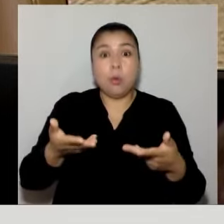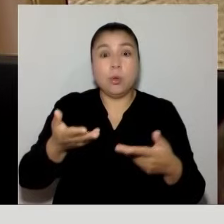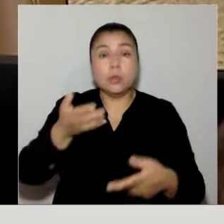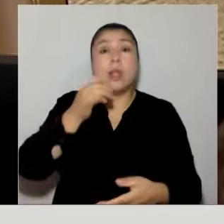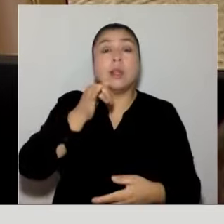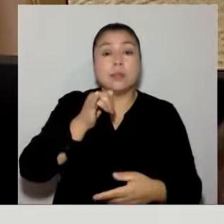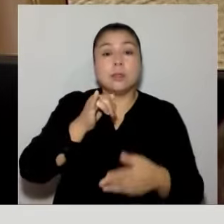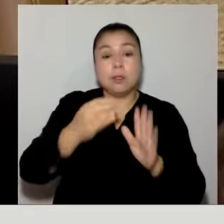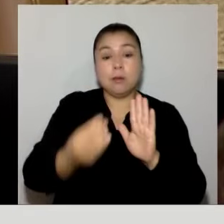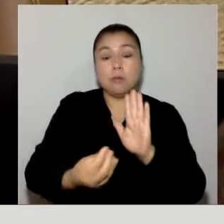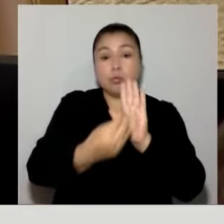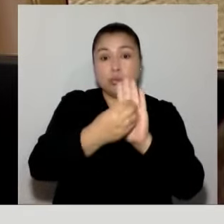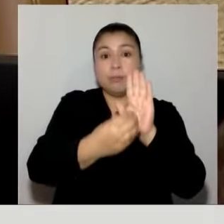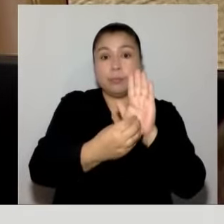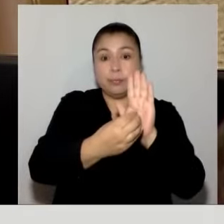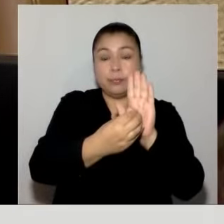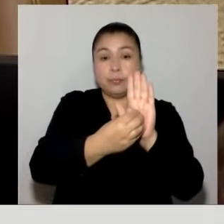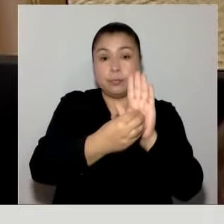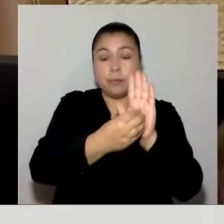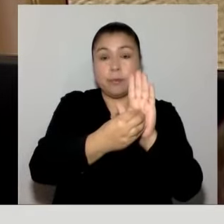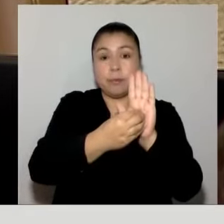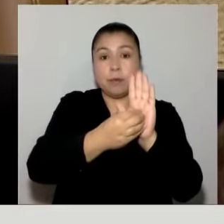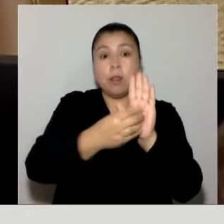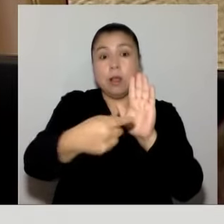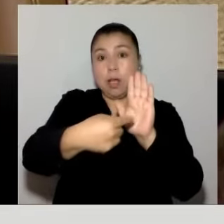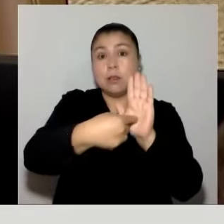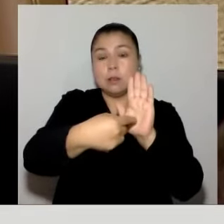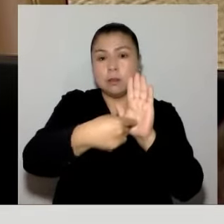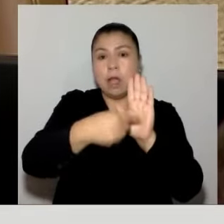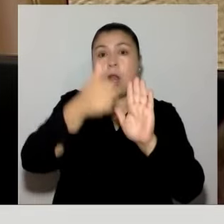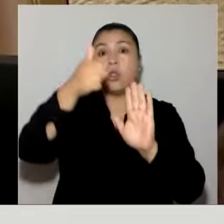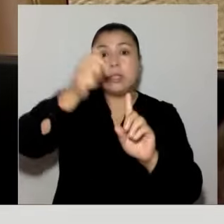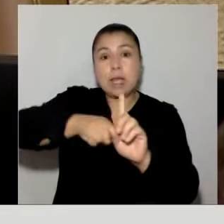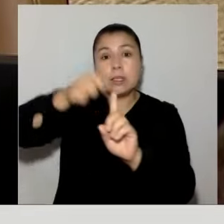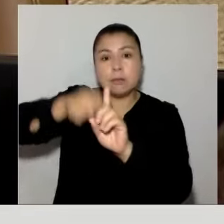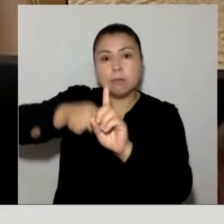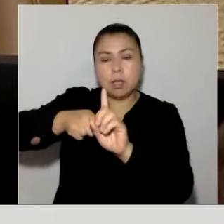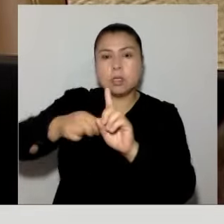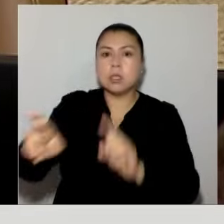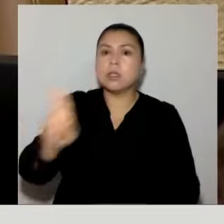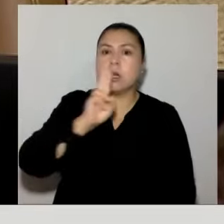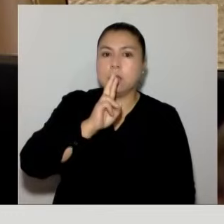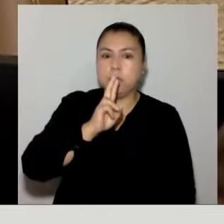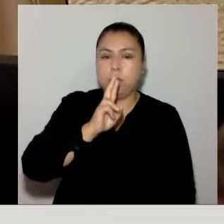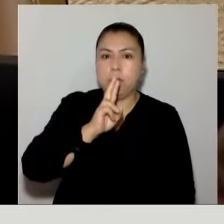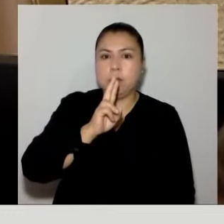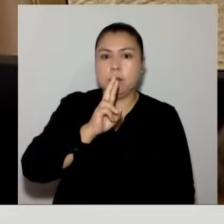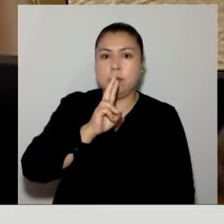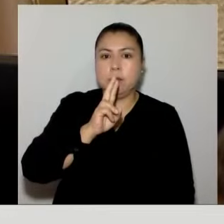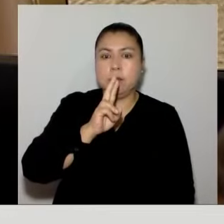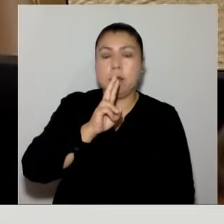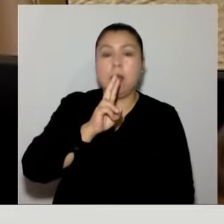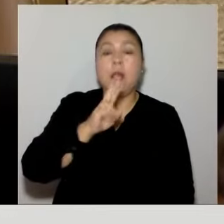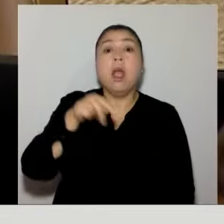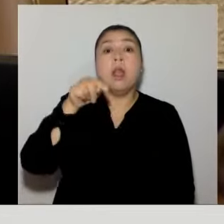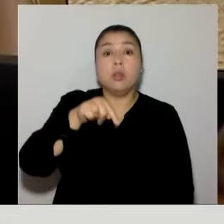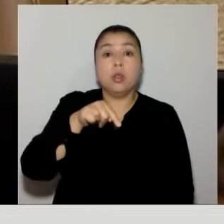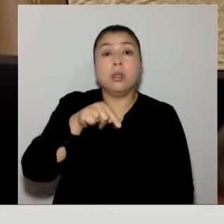en la propuesta que levantamos los seis meses de respuesta. Así que eso es lo que busca este proyecto,